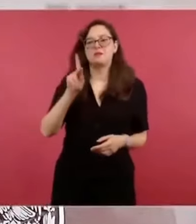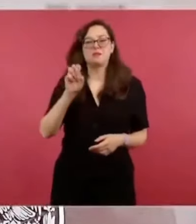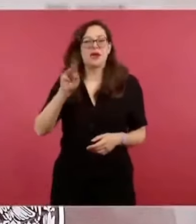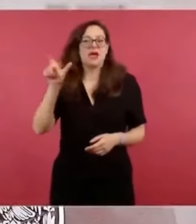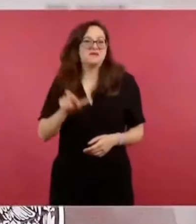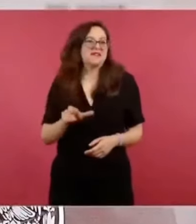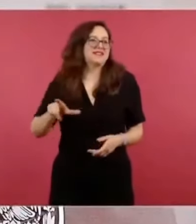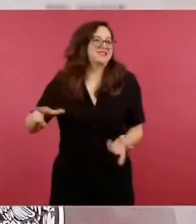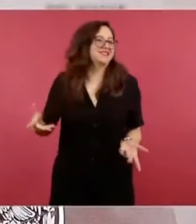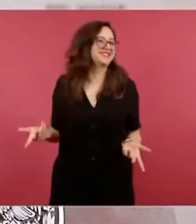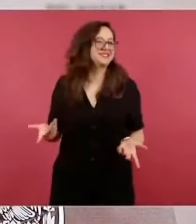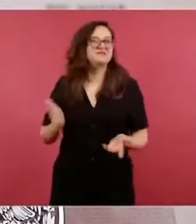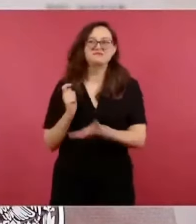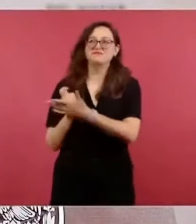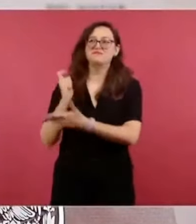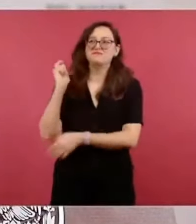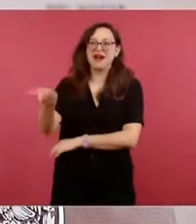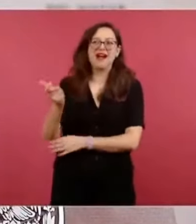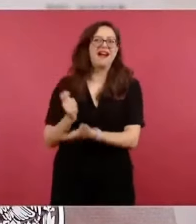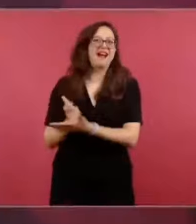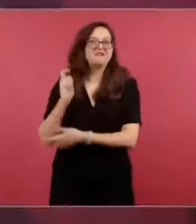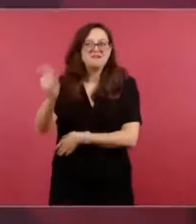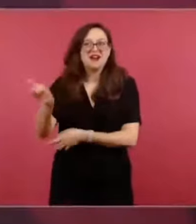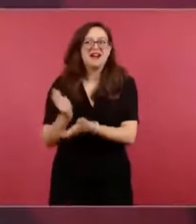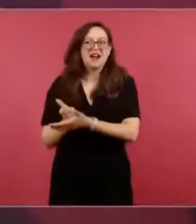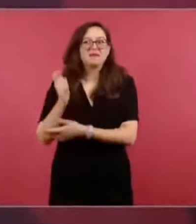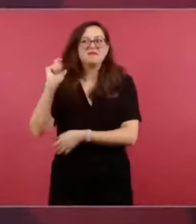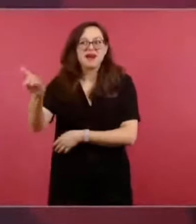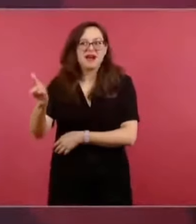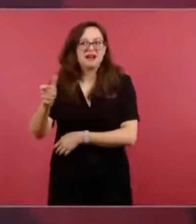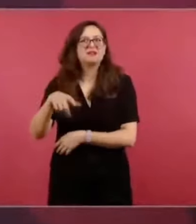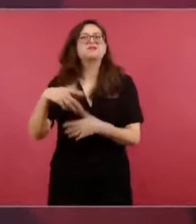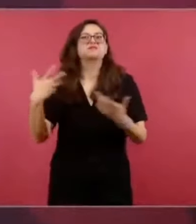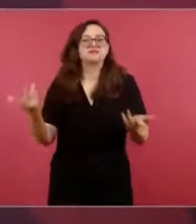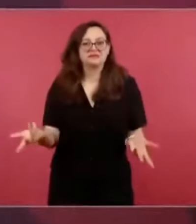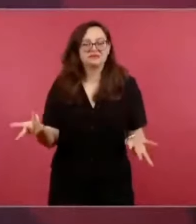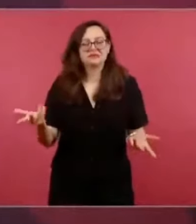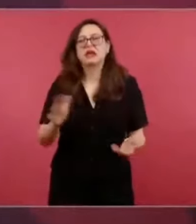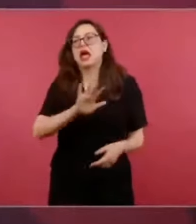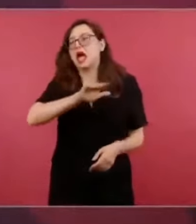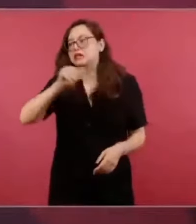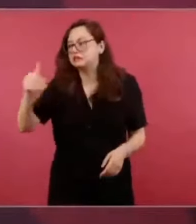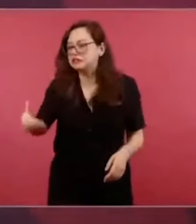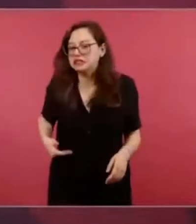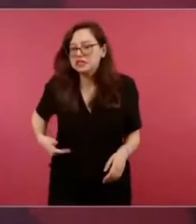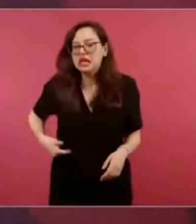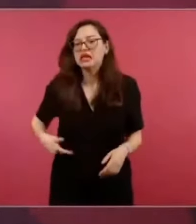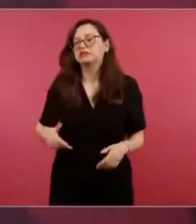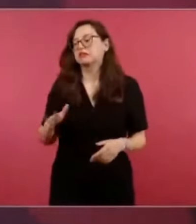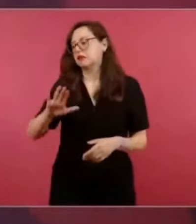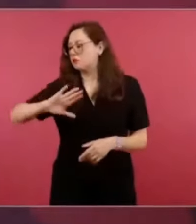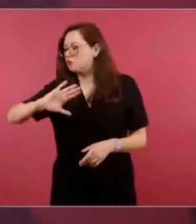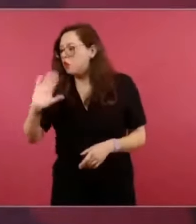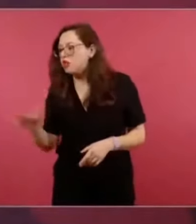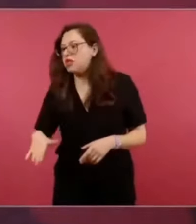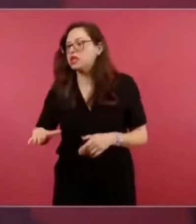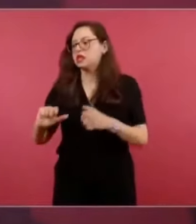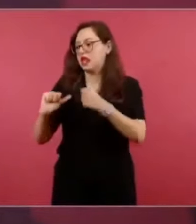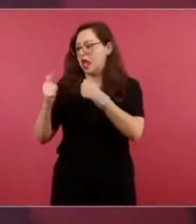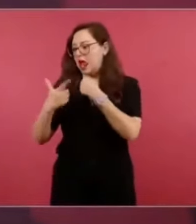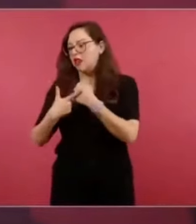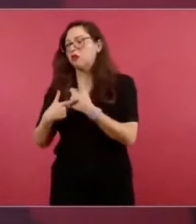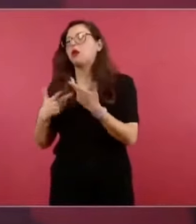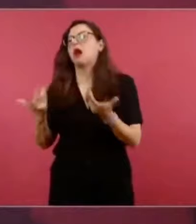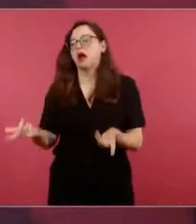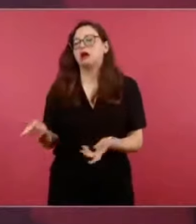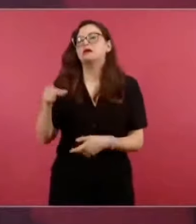pues es pagado por Pemex. Entonces, si hay un accidente, que no es el caso, y hay una muerte,